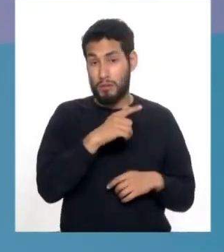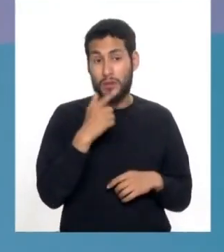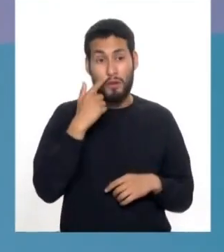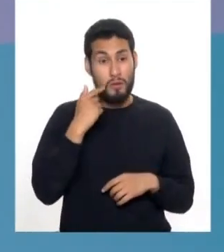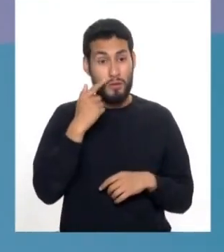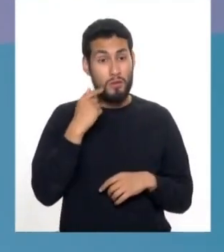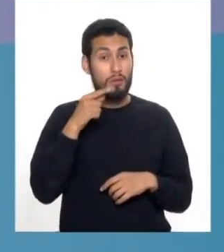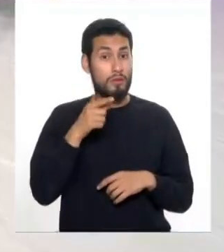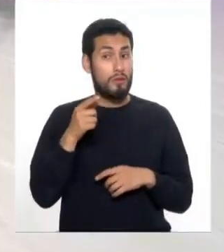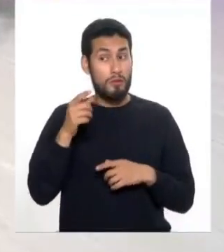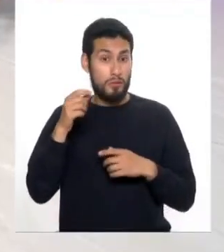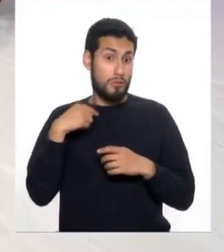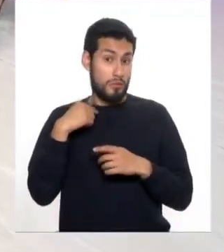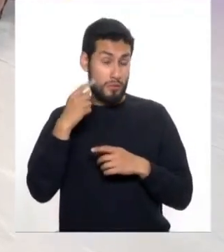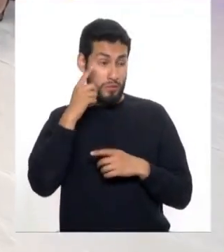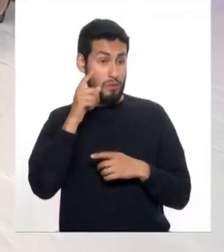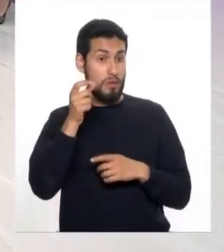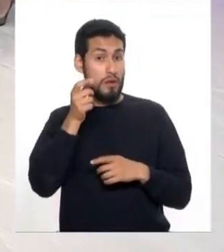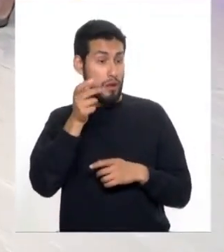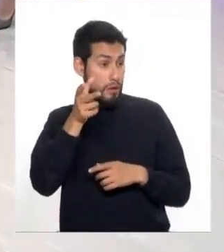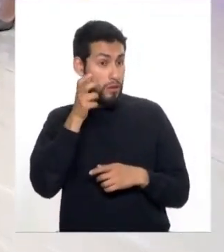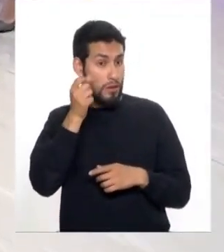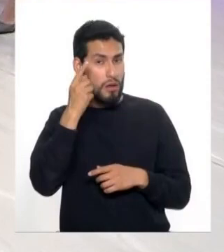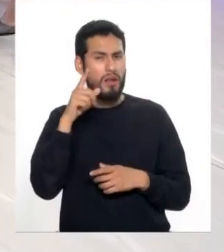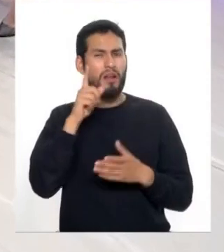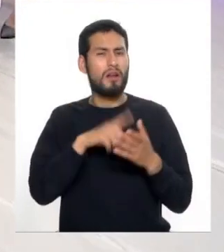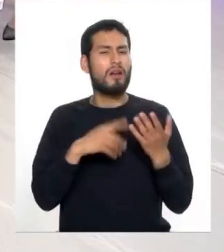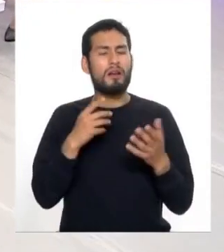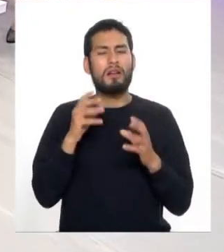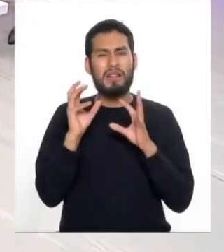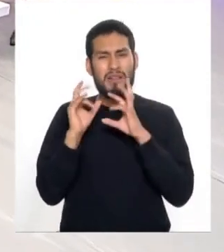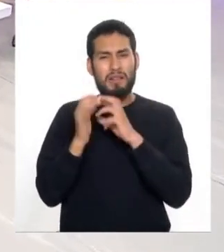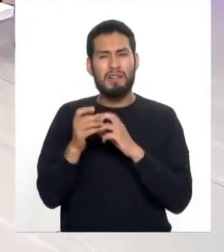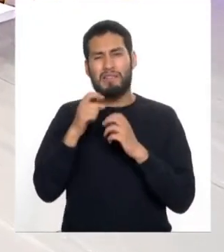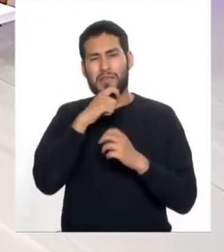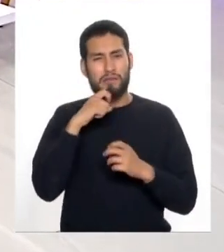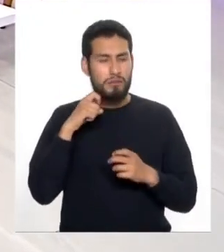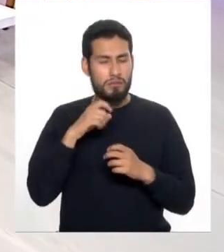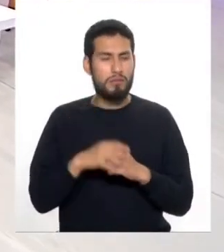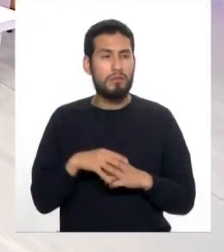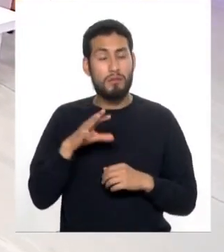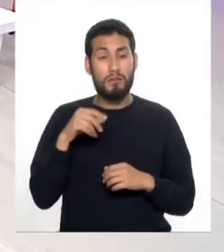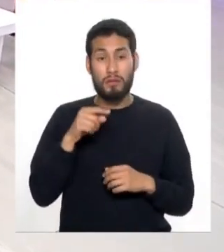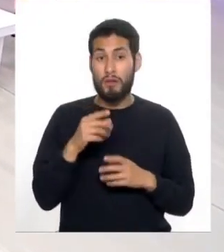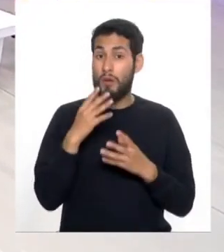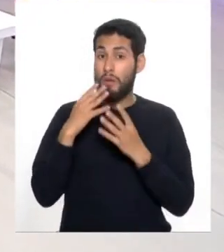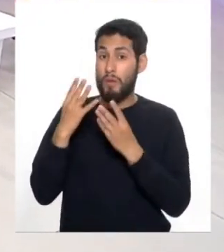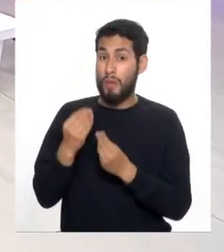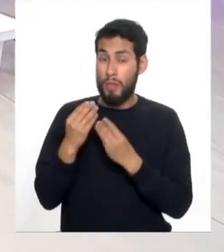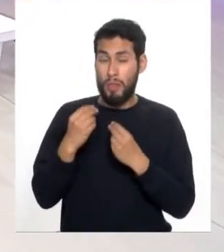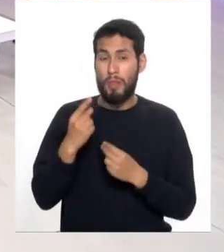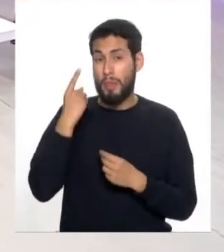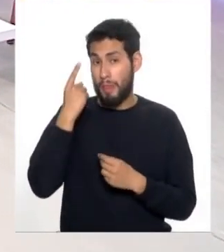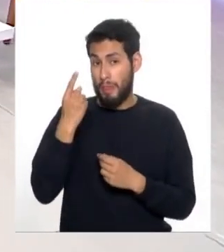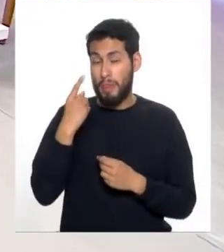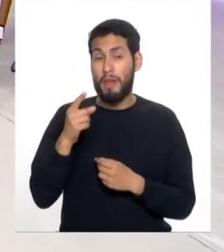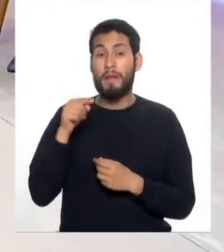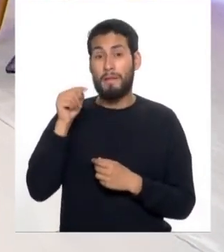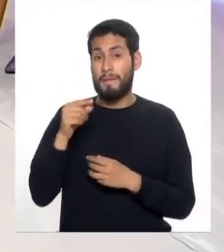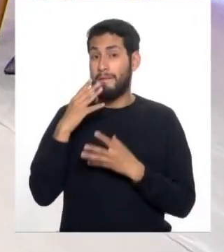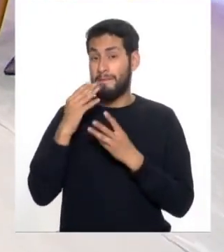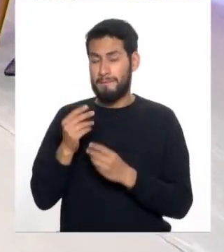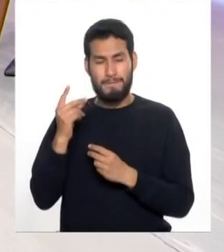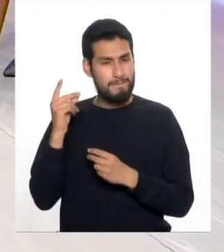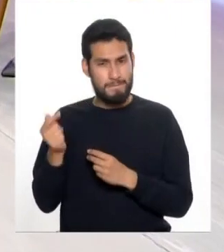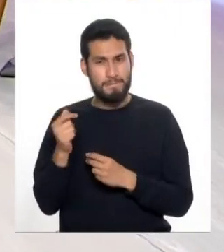según lo que entiendo él debe tener la degeneración seca porque si tiene la húmeda primero se tiene que tratar eso